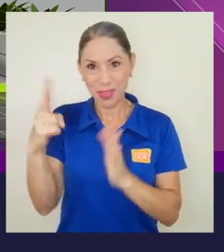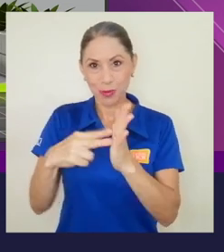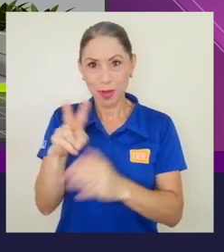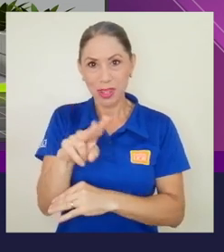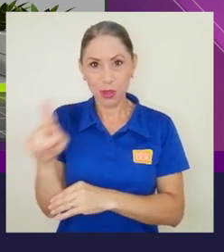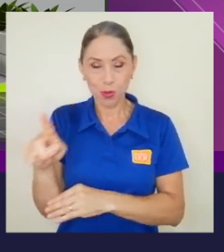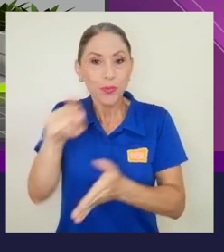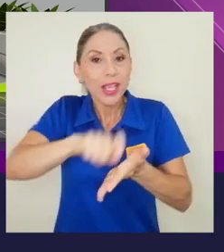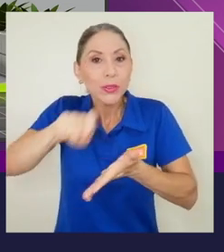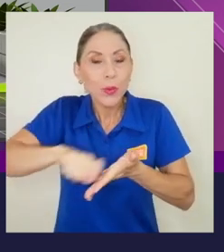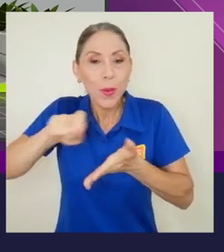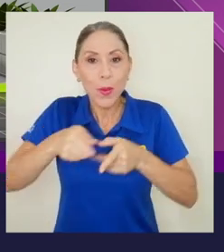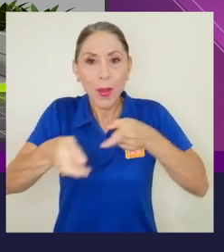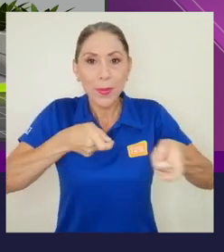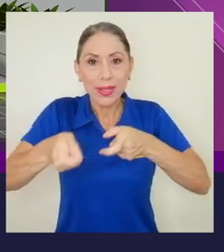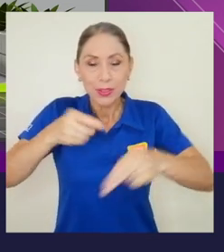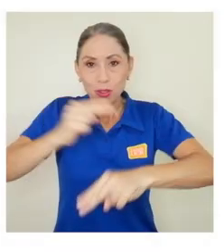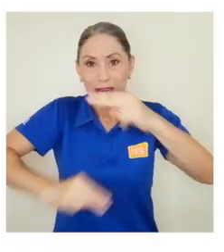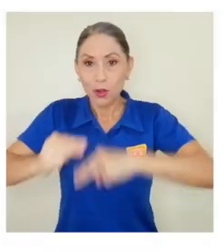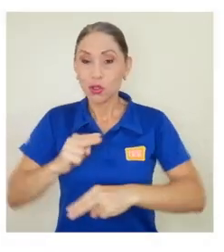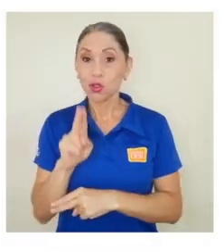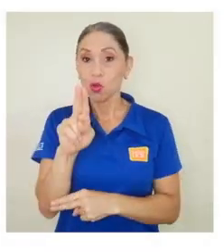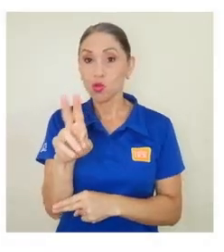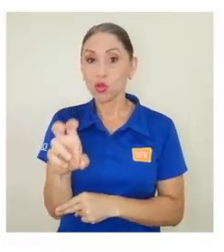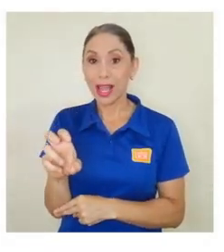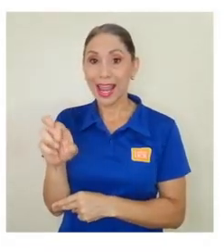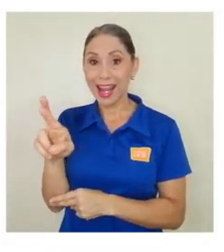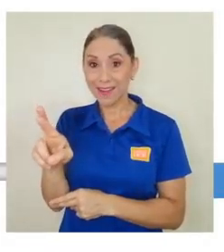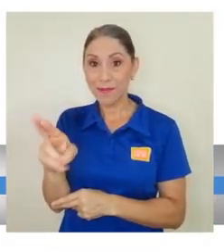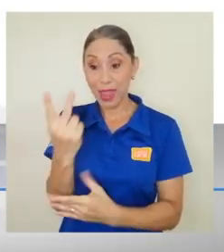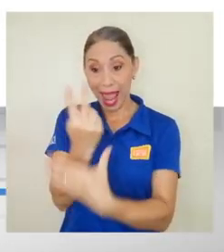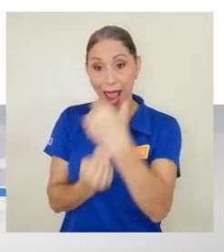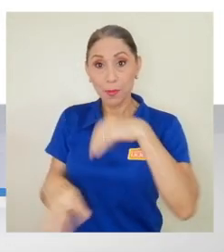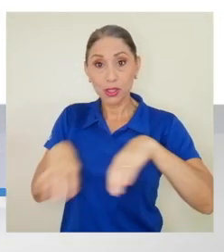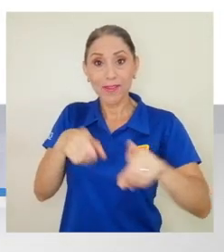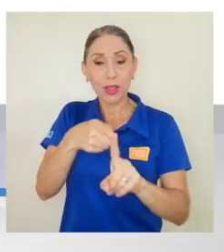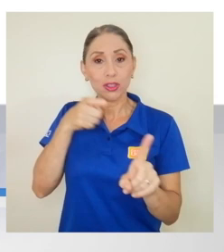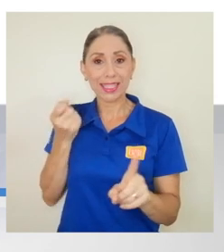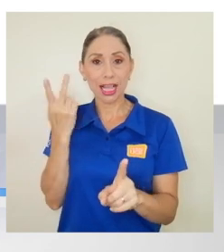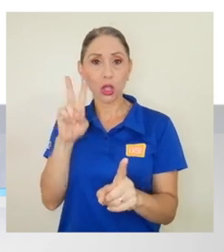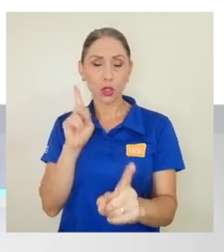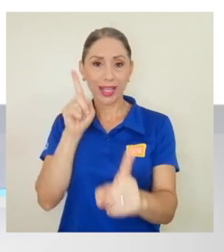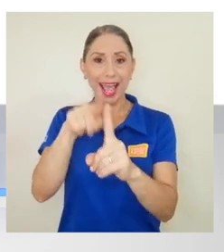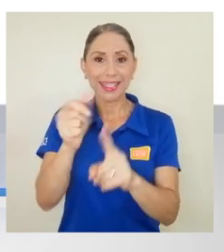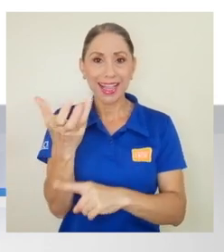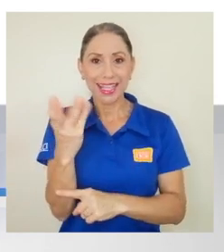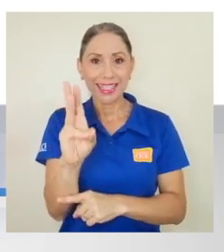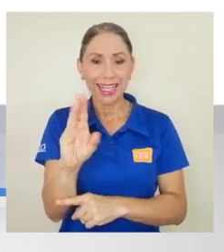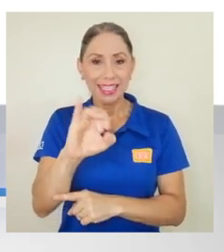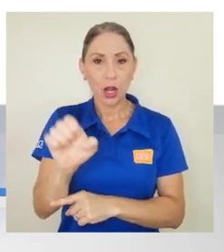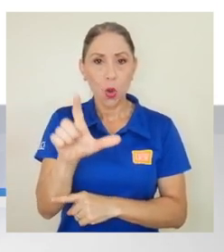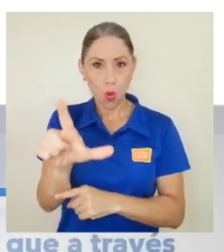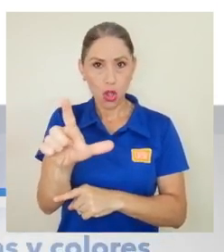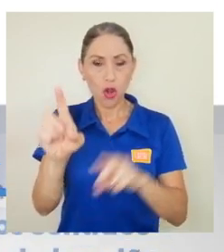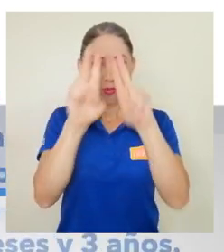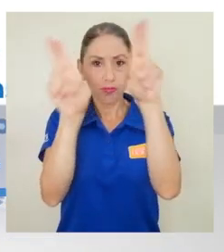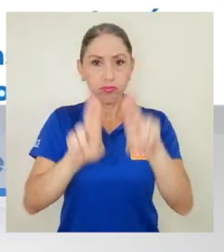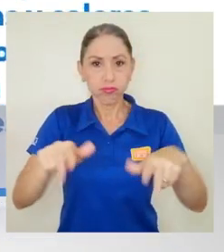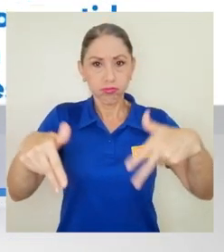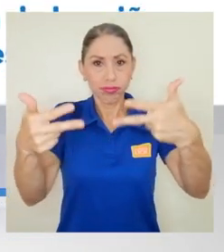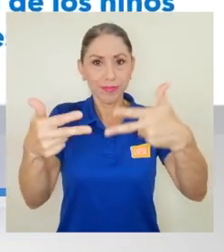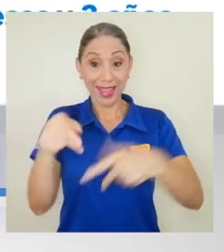Escuela de Administración de Negocios de la UCR. Ambos eventos se llevaron a cabo del 12 al 16 de julio de manera virtual,